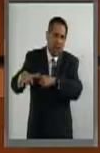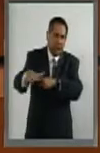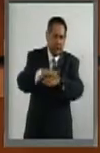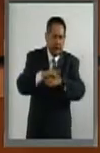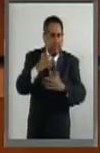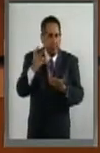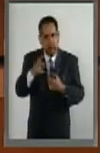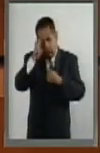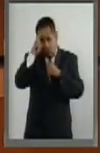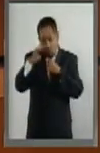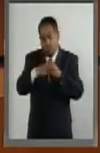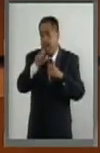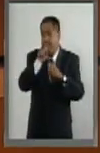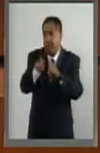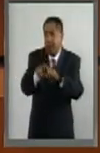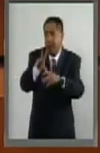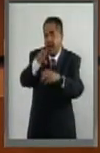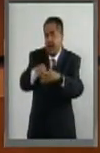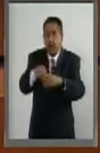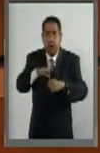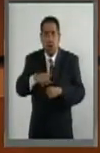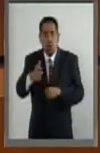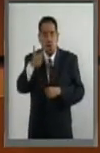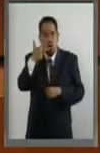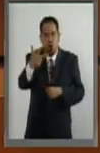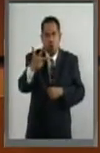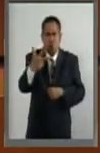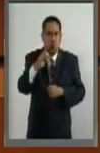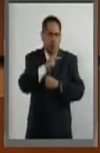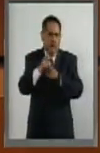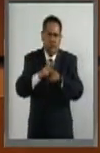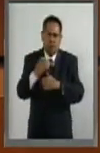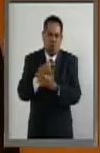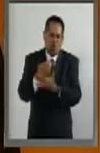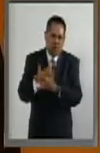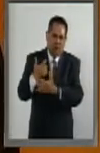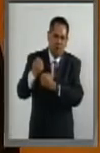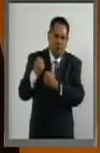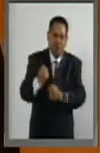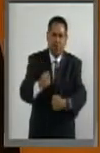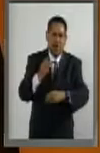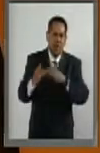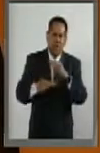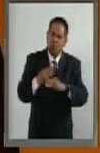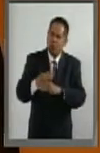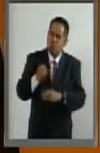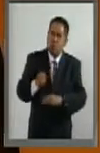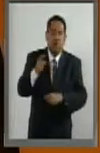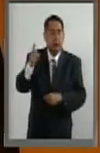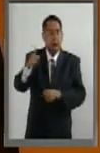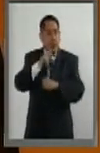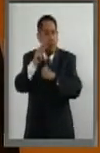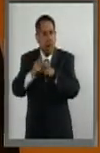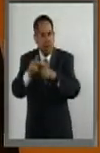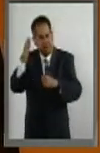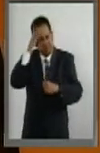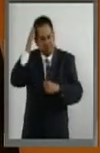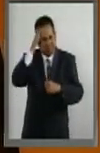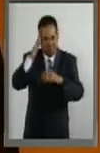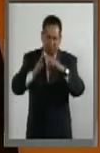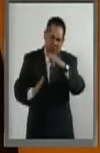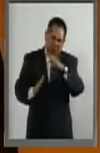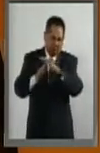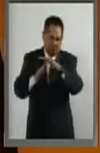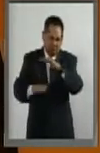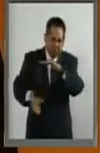Europa alberga también ocho de las mayores economías del mundo. Y usualmente sus países encabezan índices y